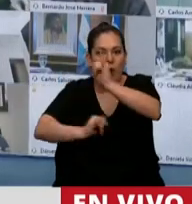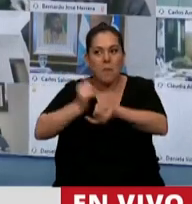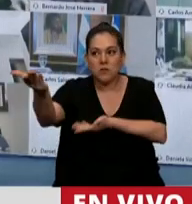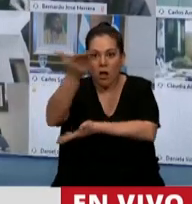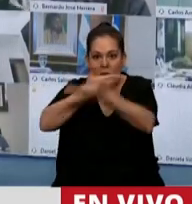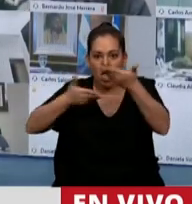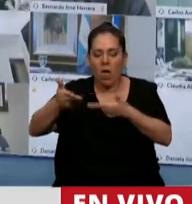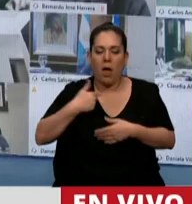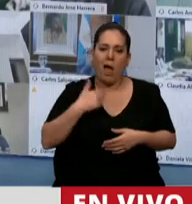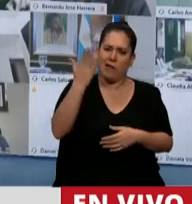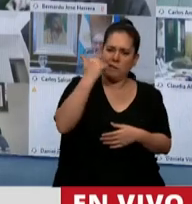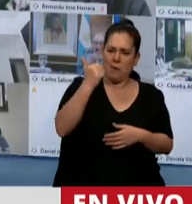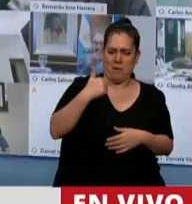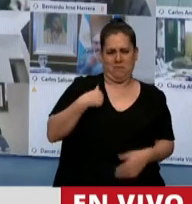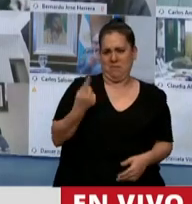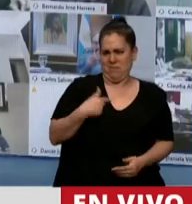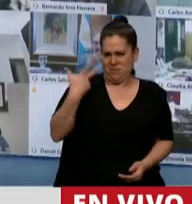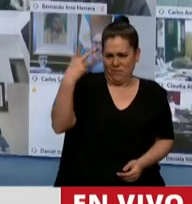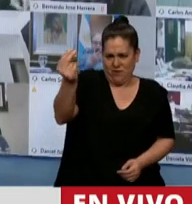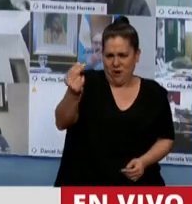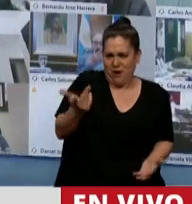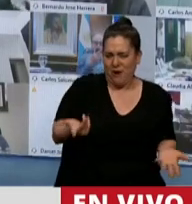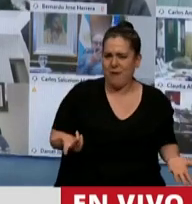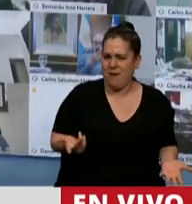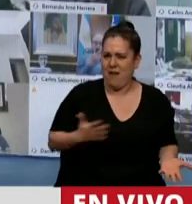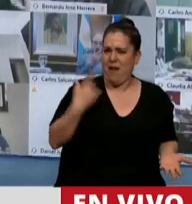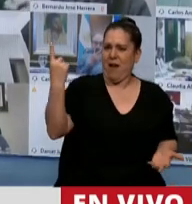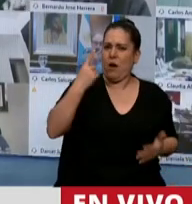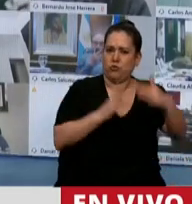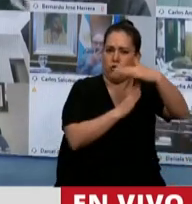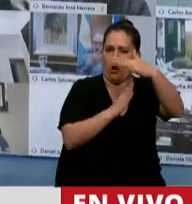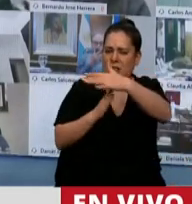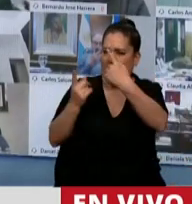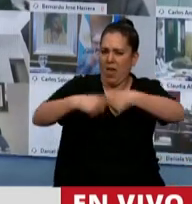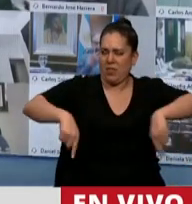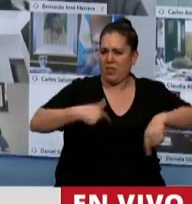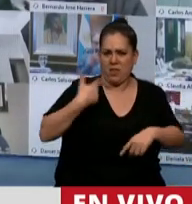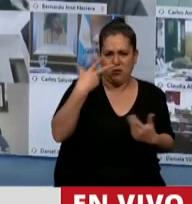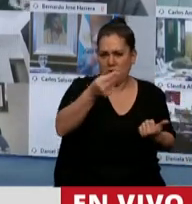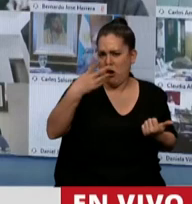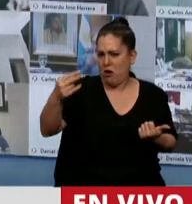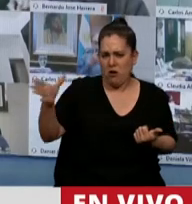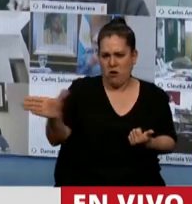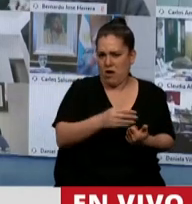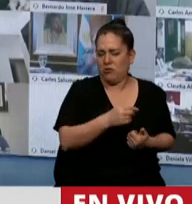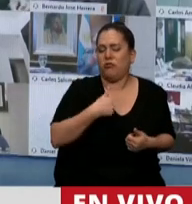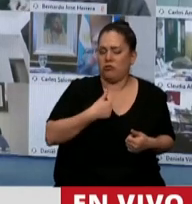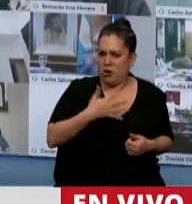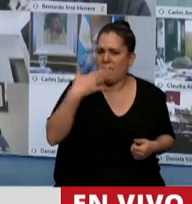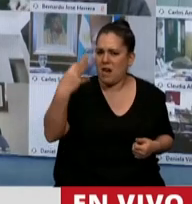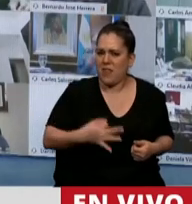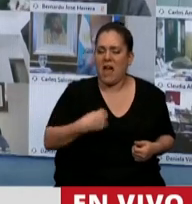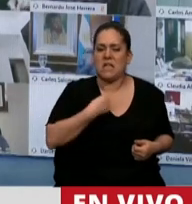expresamente ante la Cancillería Argentina y ante las autoridades de pesca. Así que hoy, presidente, siento que hay una